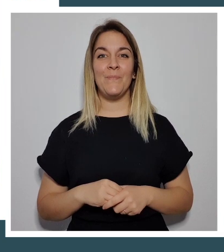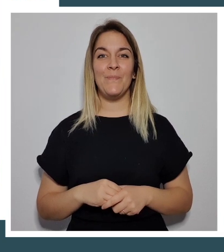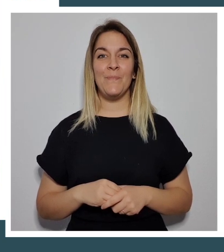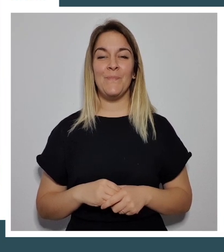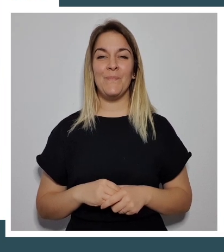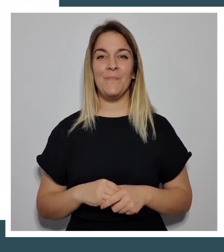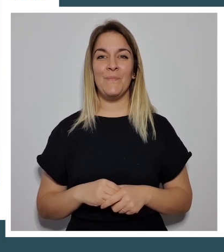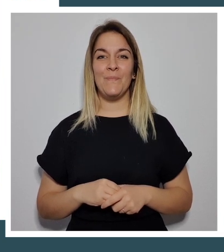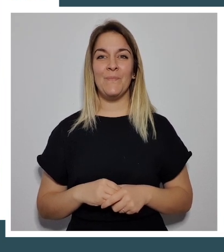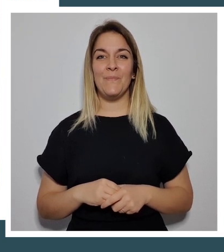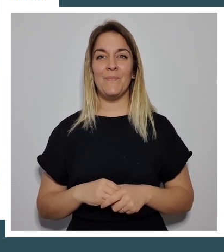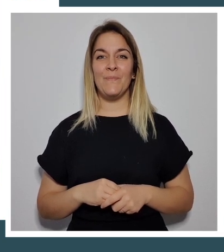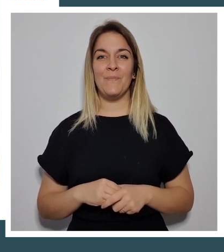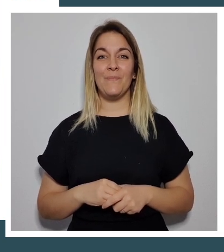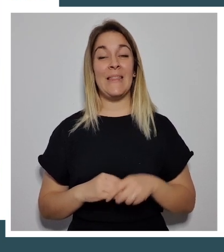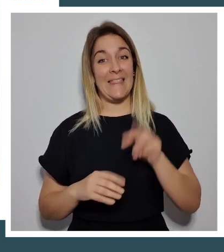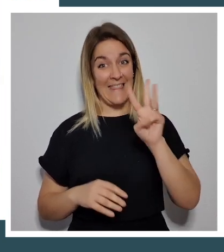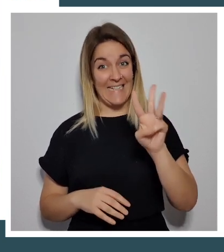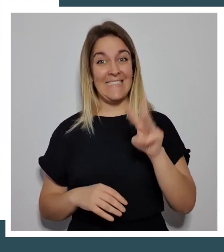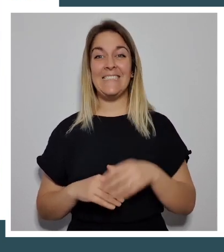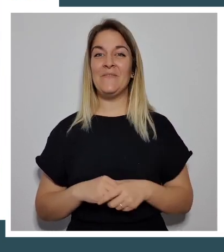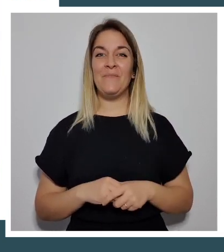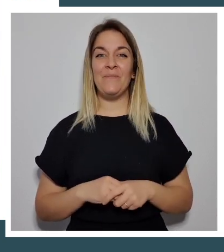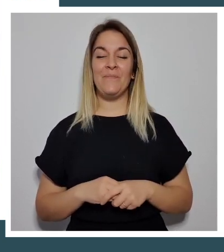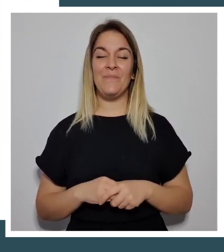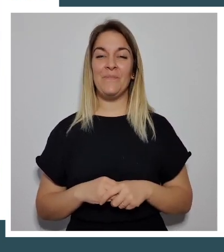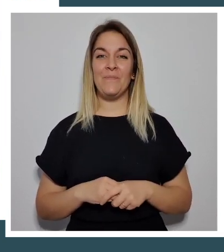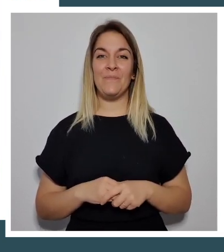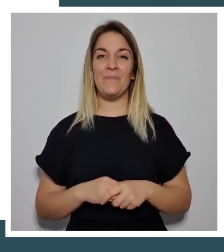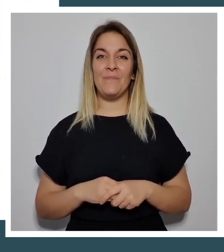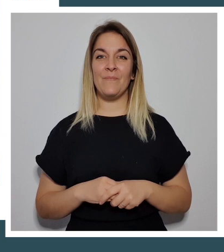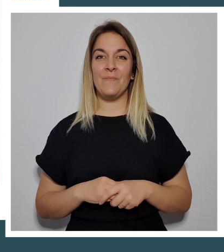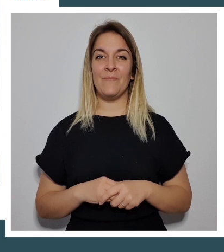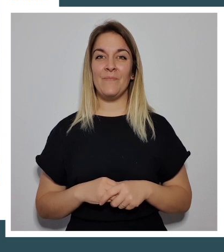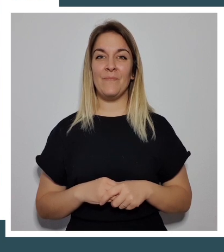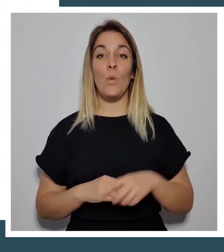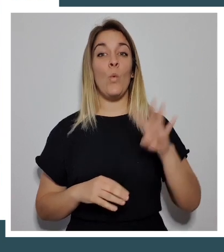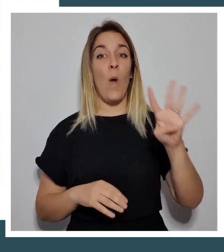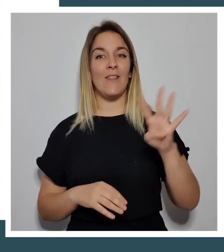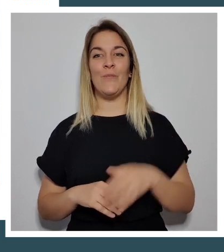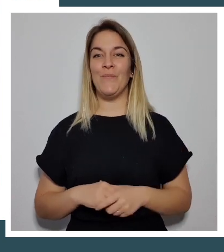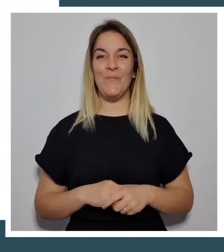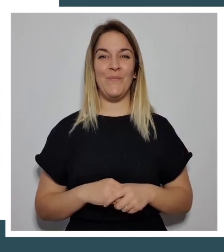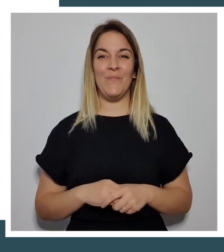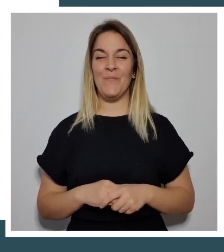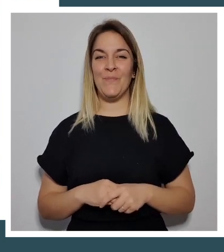3, 4,